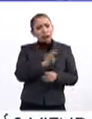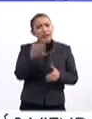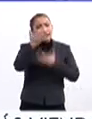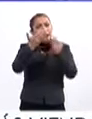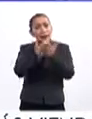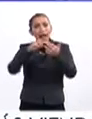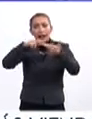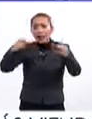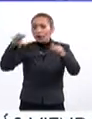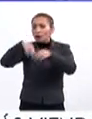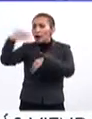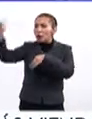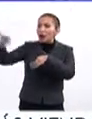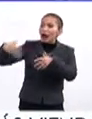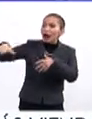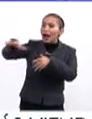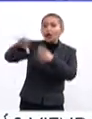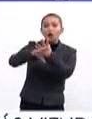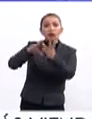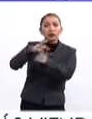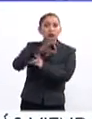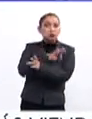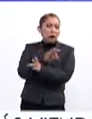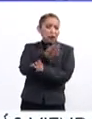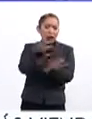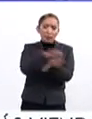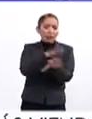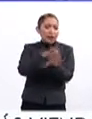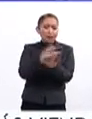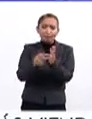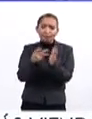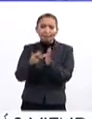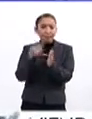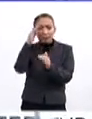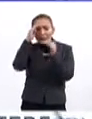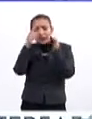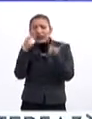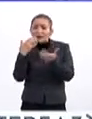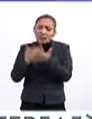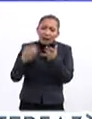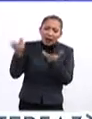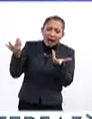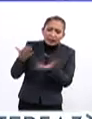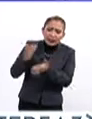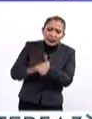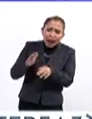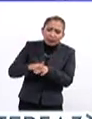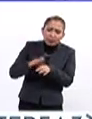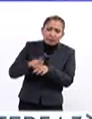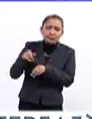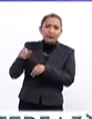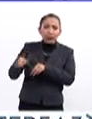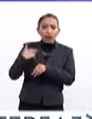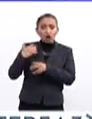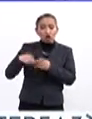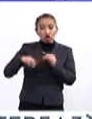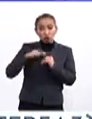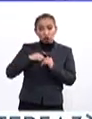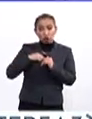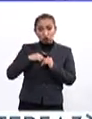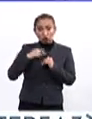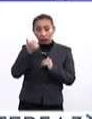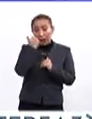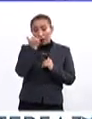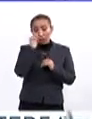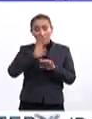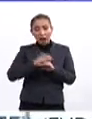servicio y de relación con el exterior que nos hace cambiar, nos hace estimular, nos hace pensar qué hace falta hacer y que hace que nuestros grados tengan